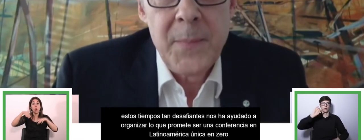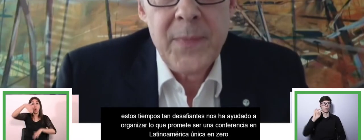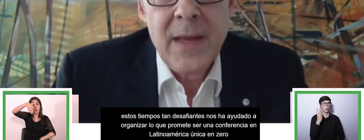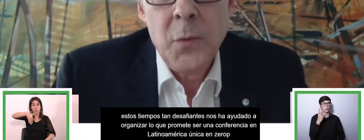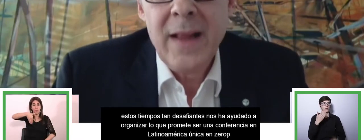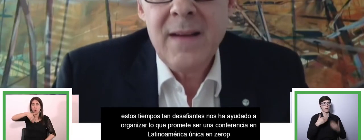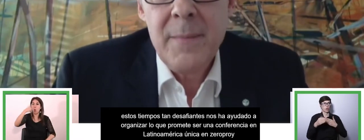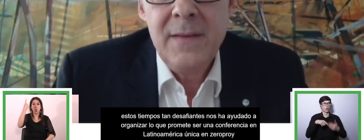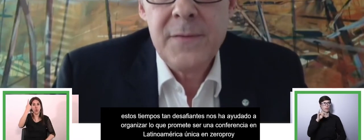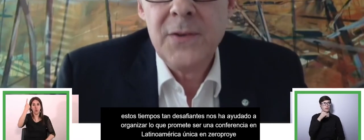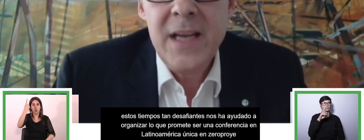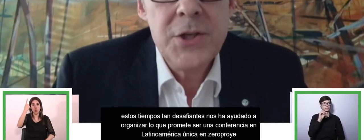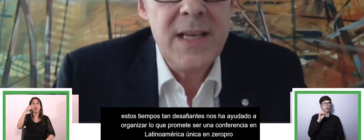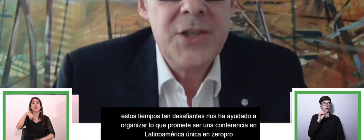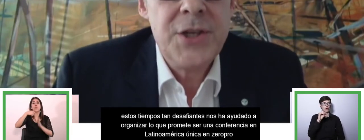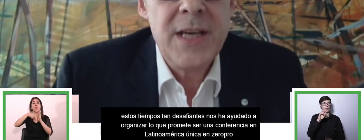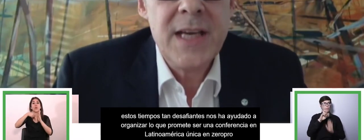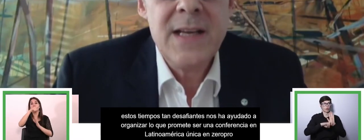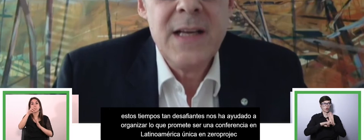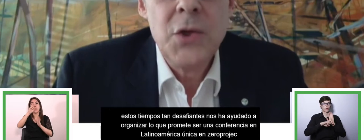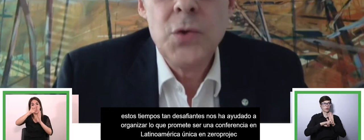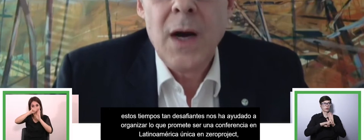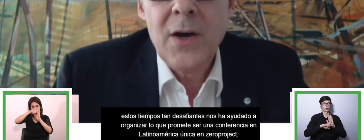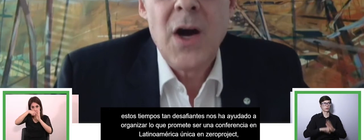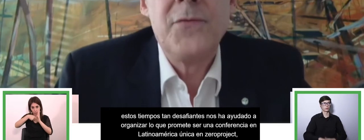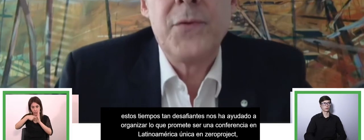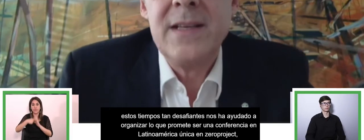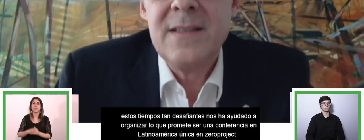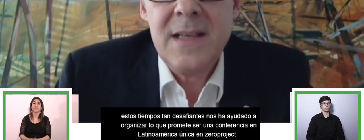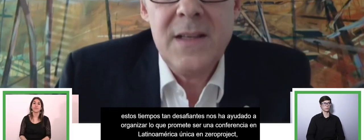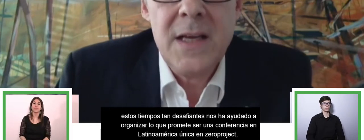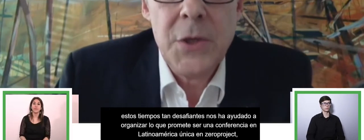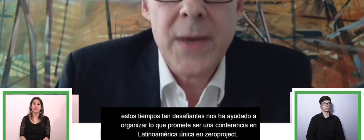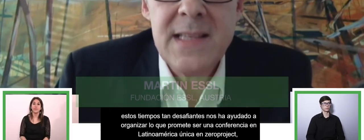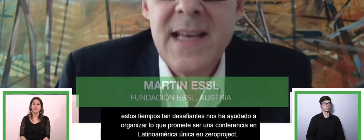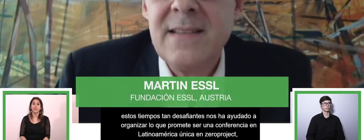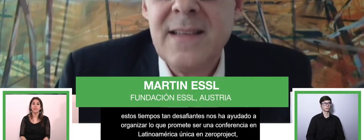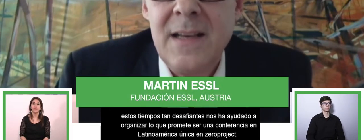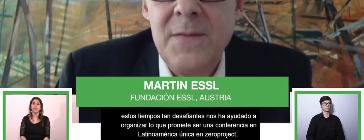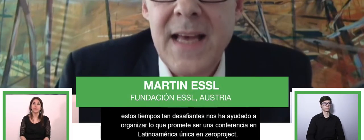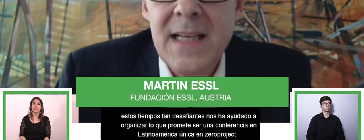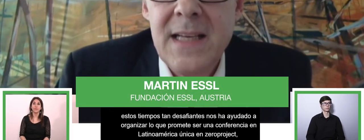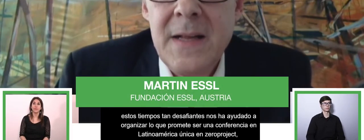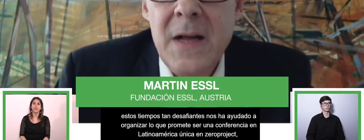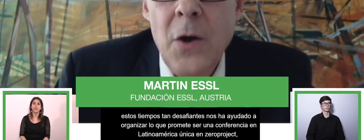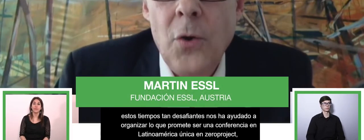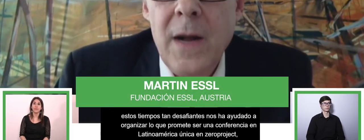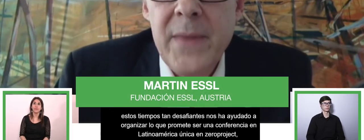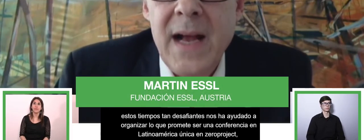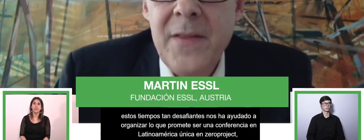and welcoming the Foundation each year to our conference in the UN Center in Vienna